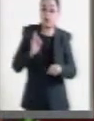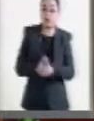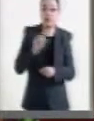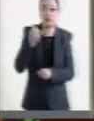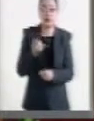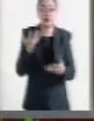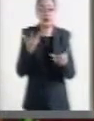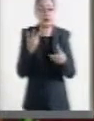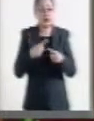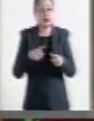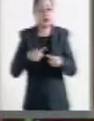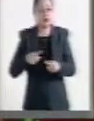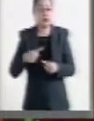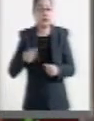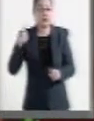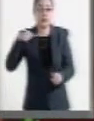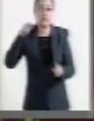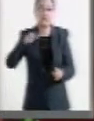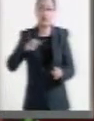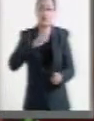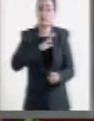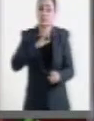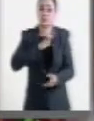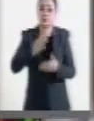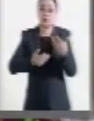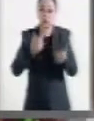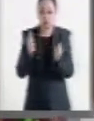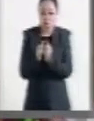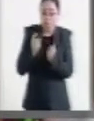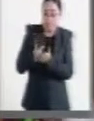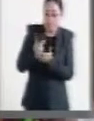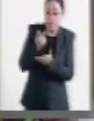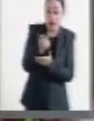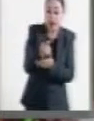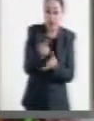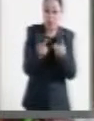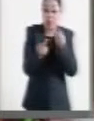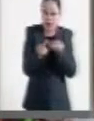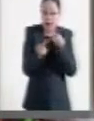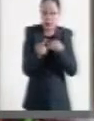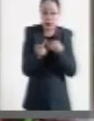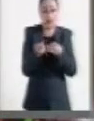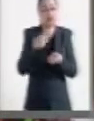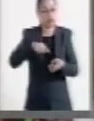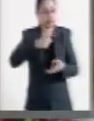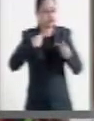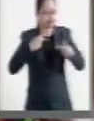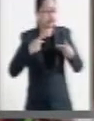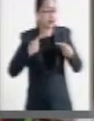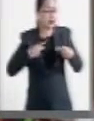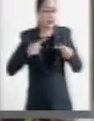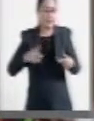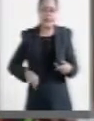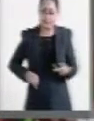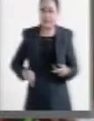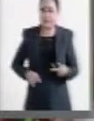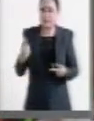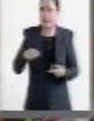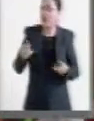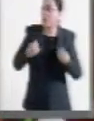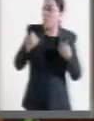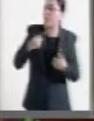hacer acciones que con este premio van a incentivar a muchísima gente, pero sobre todo a nuestros talentos jóvenes